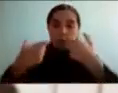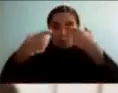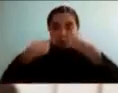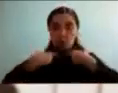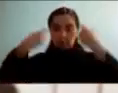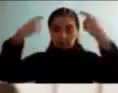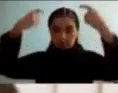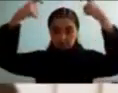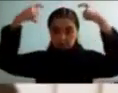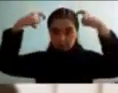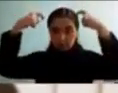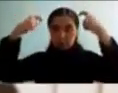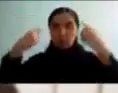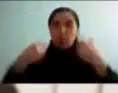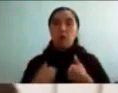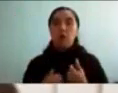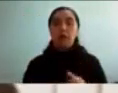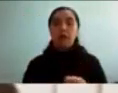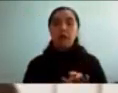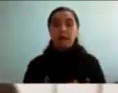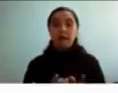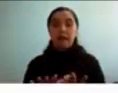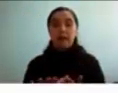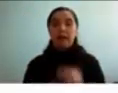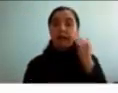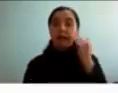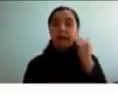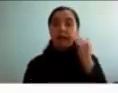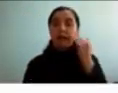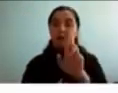recibe el niño de su propia actividad cerebral